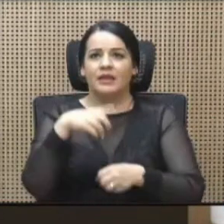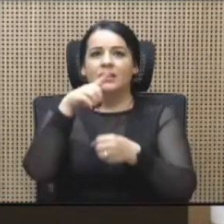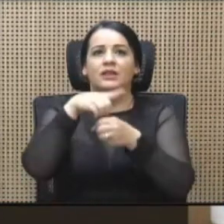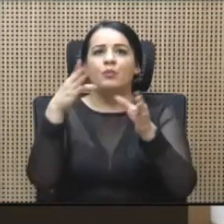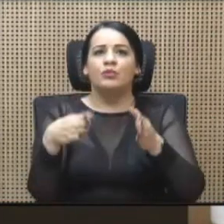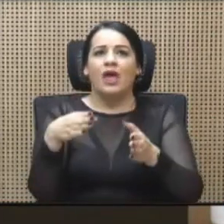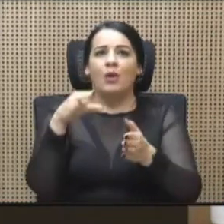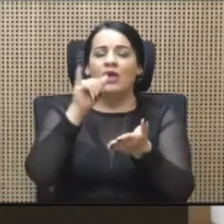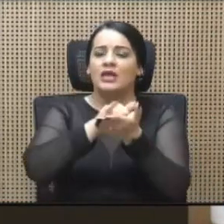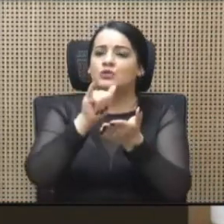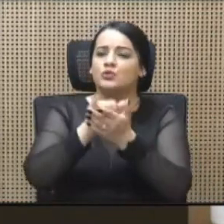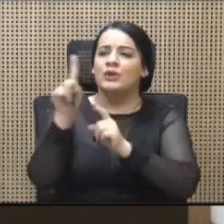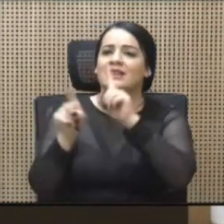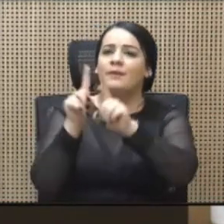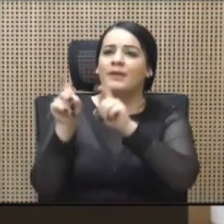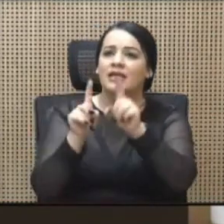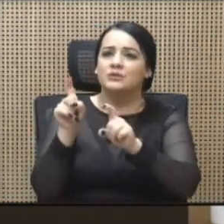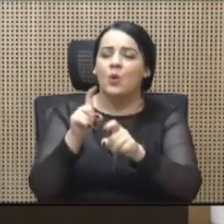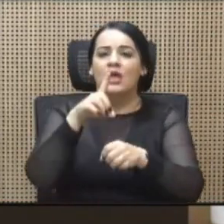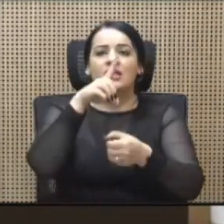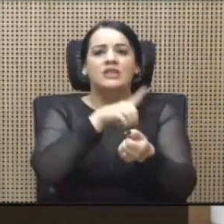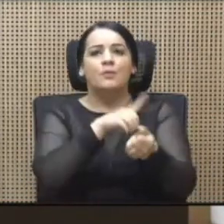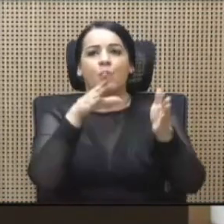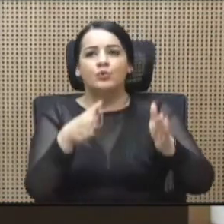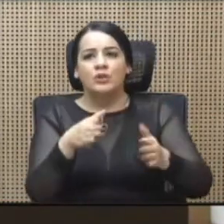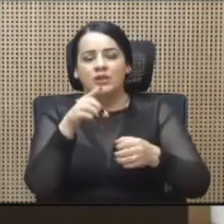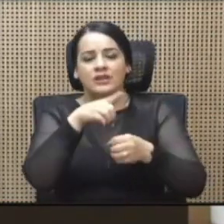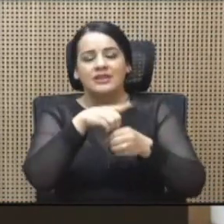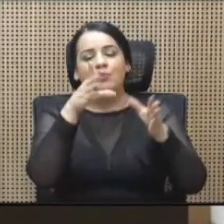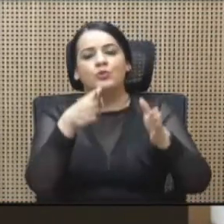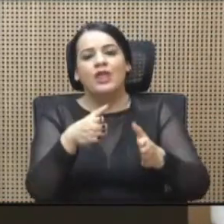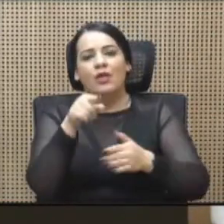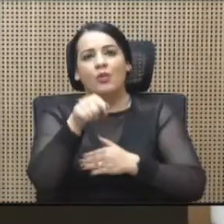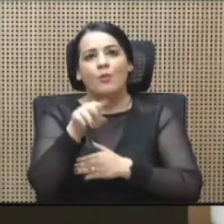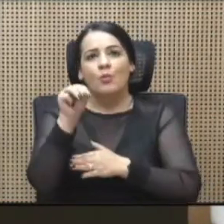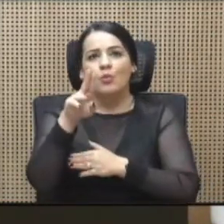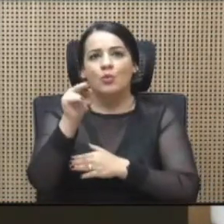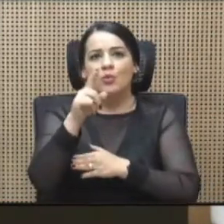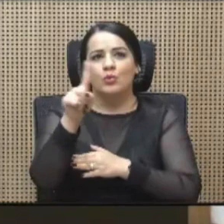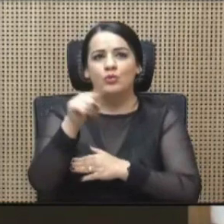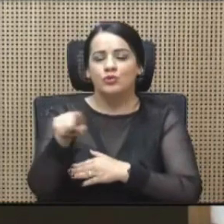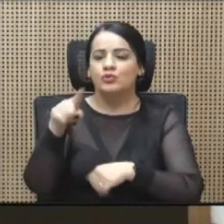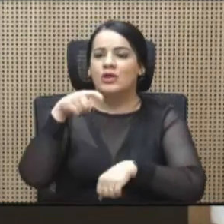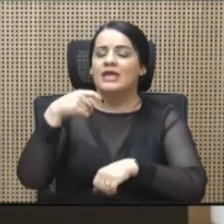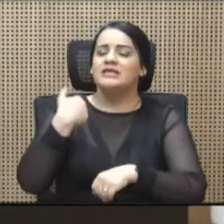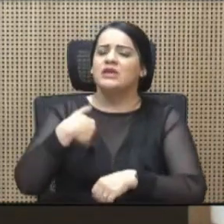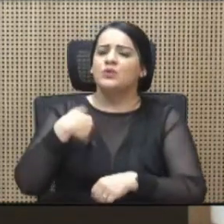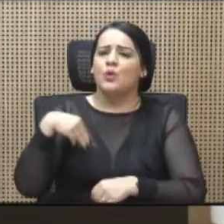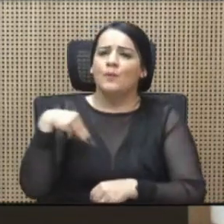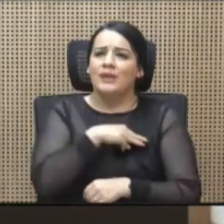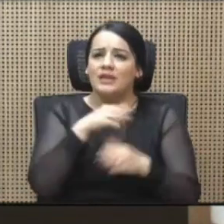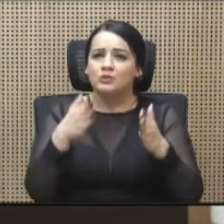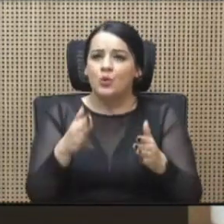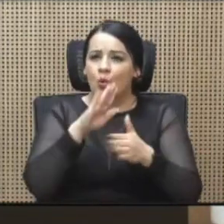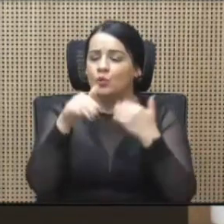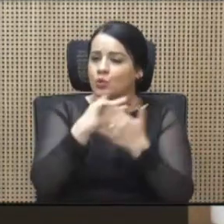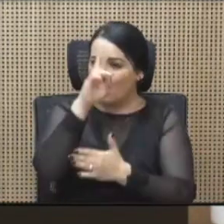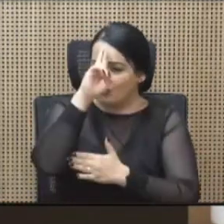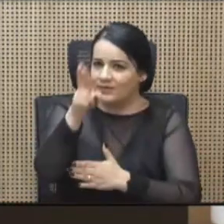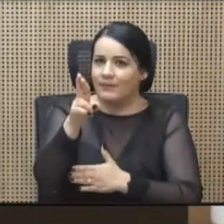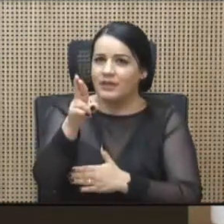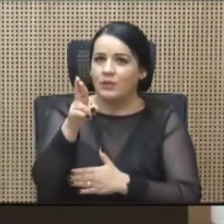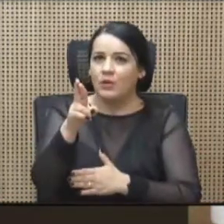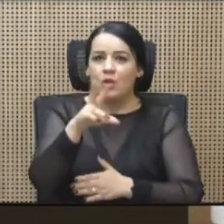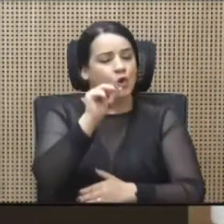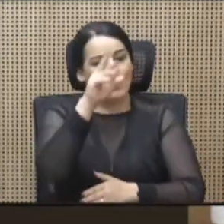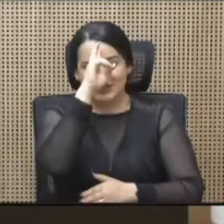Esto es una interpretación. Respéteme. Esto es una interpretación. pero yo estoy con el espacio de responderle. Señor ministro, con todo respeto. No me está